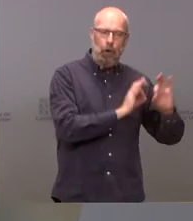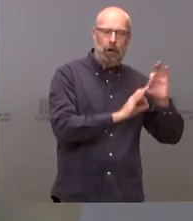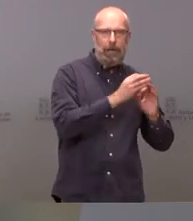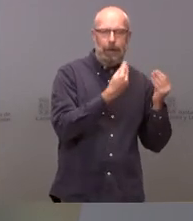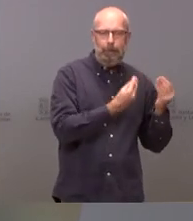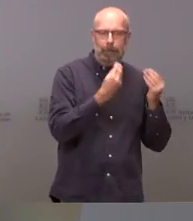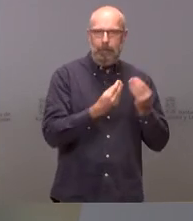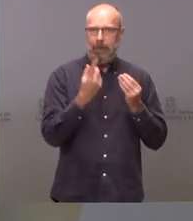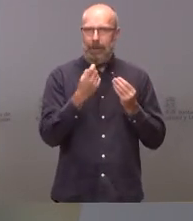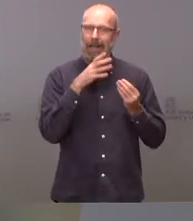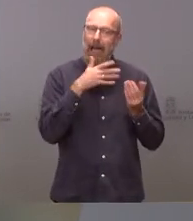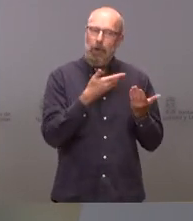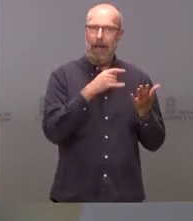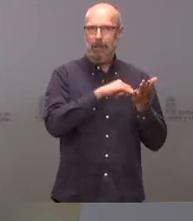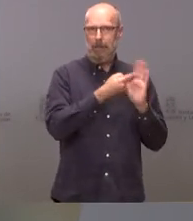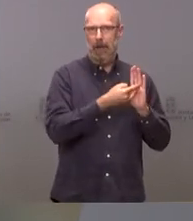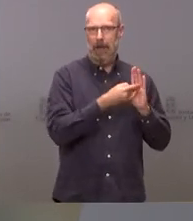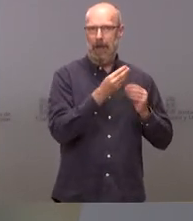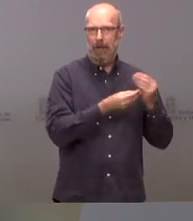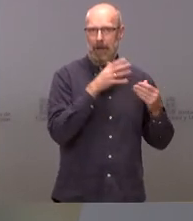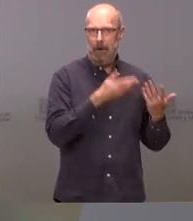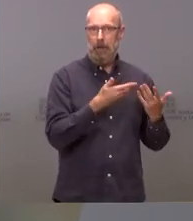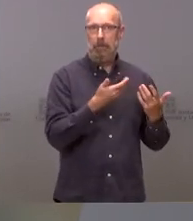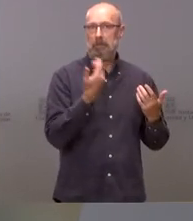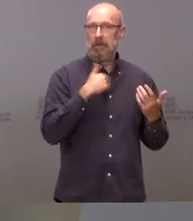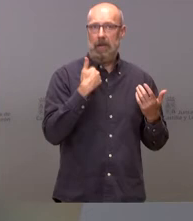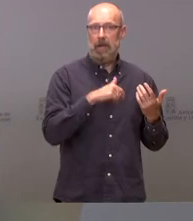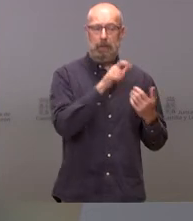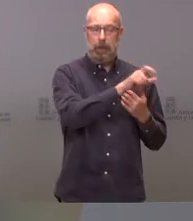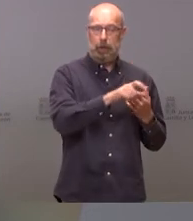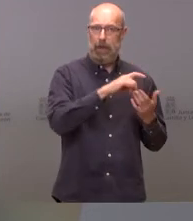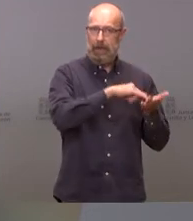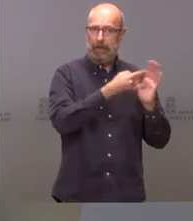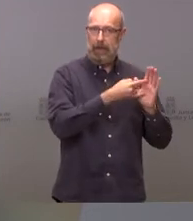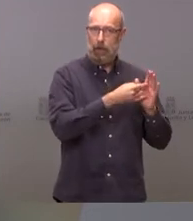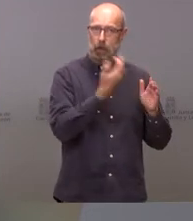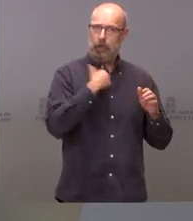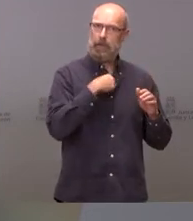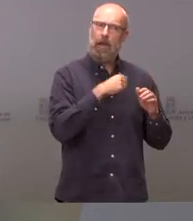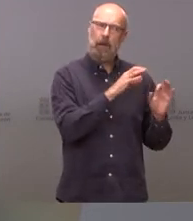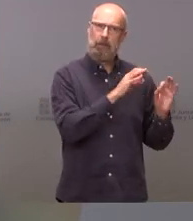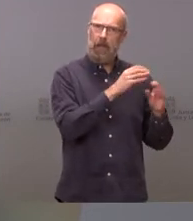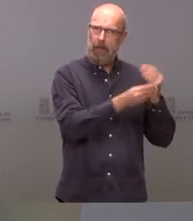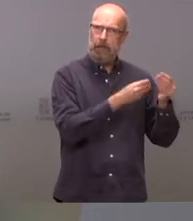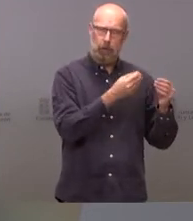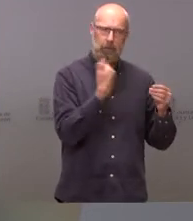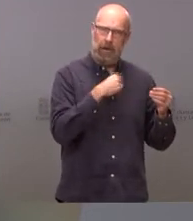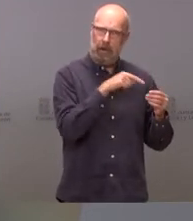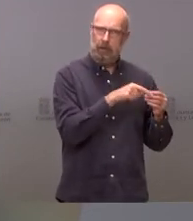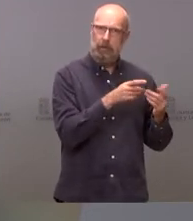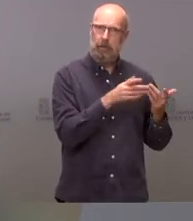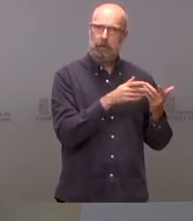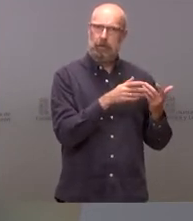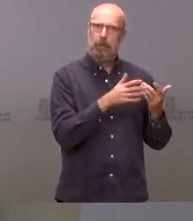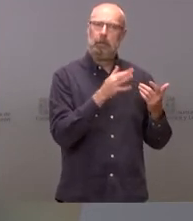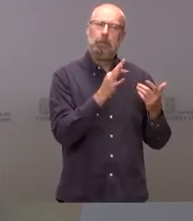están planificándose ahora mismo por lo tanto ya está el personal técnico de la empresa adjudicataria también de la Dirección